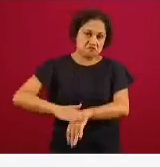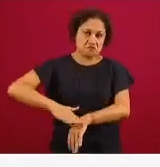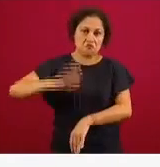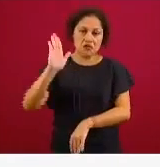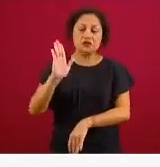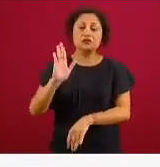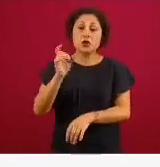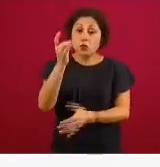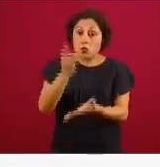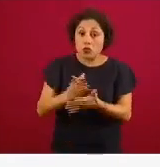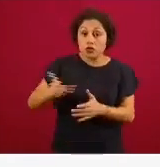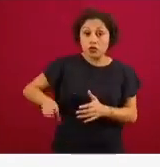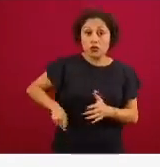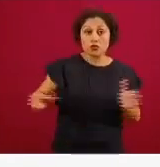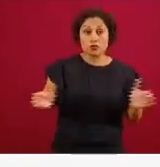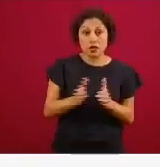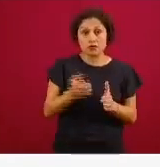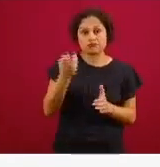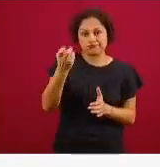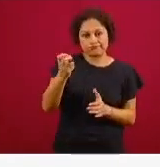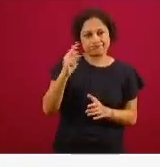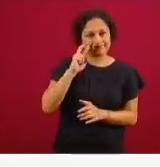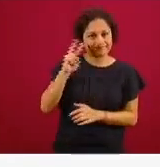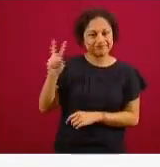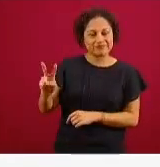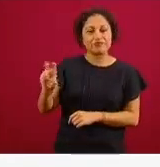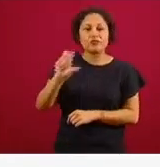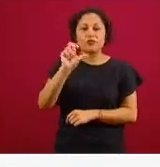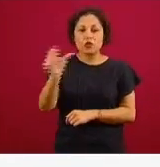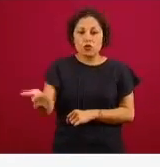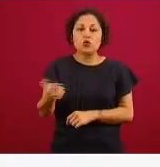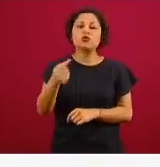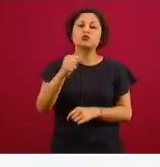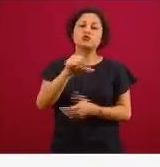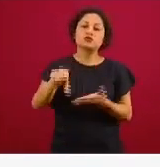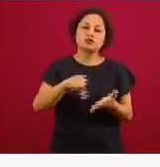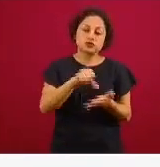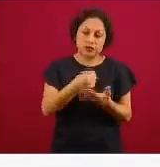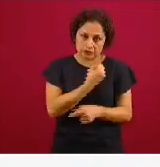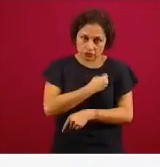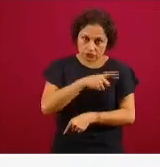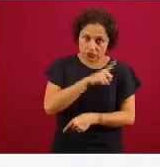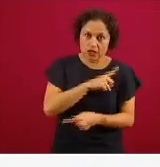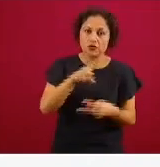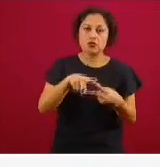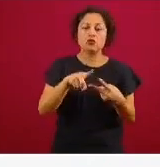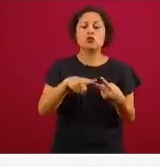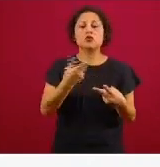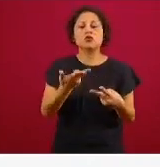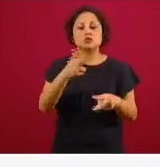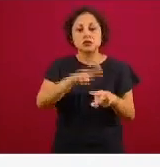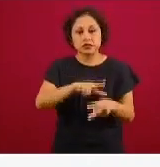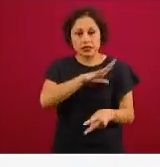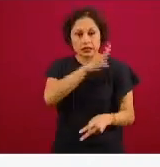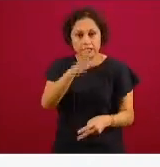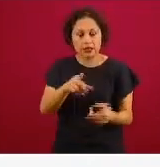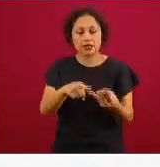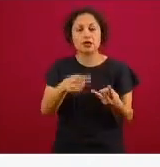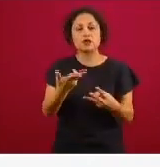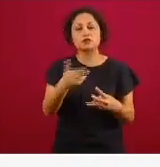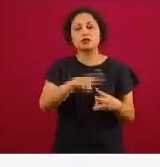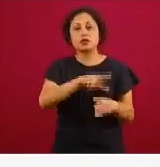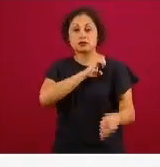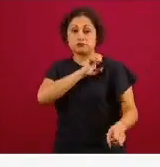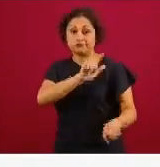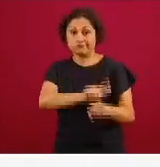sector público son esas tenemos centros de salud tenemos hospitales centros de salud hospitales generales y hospitales de especialidad